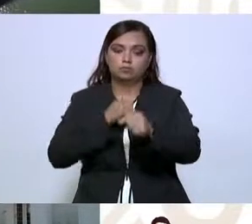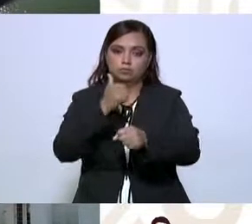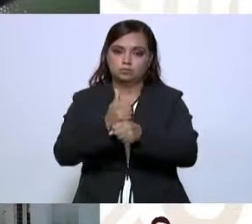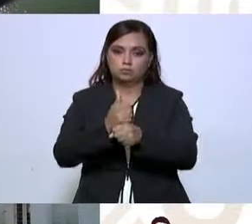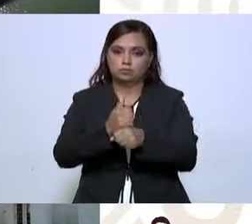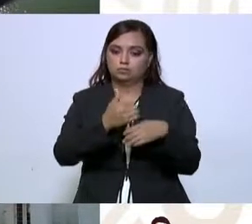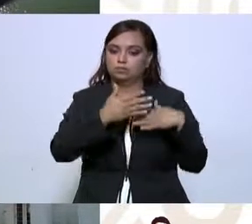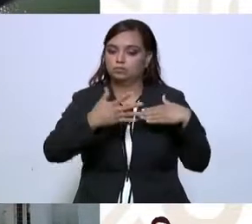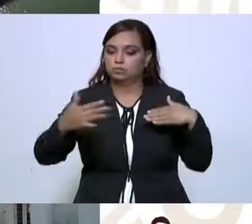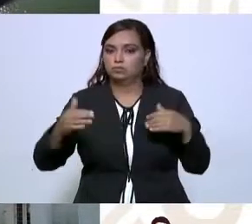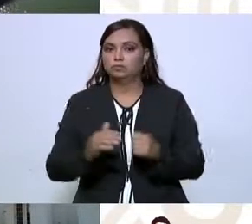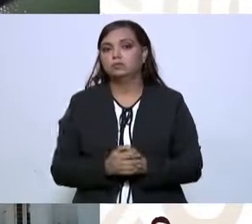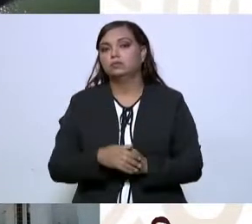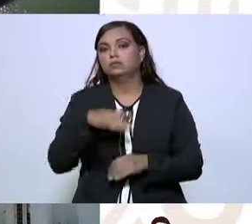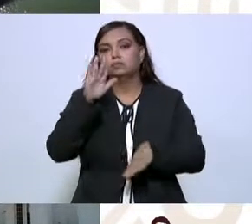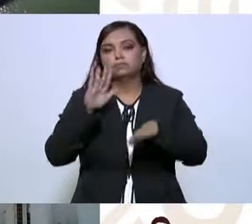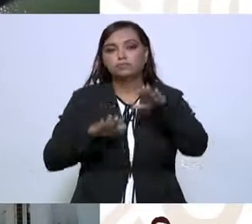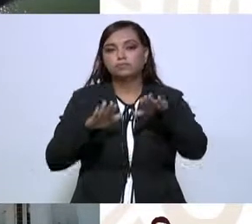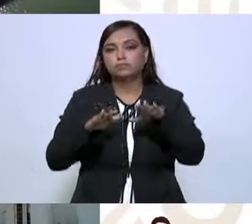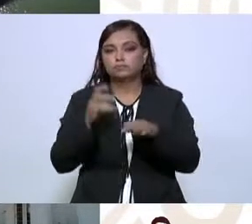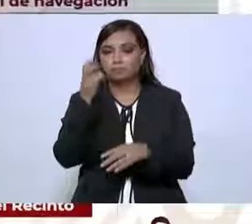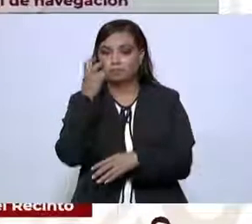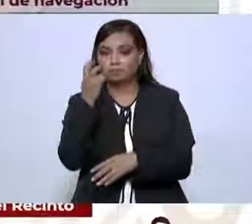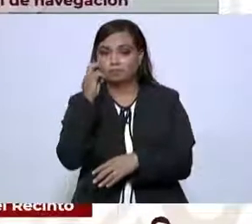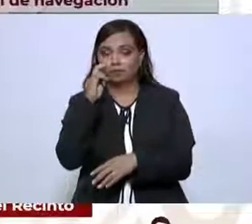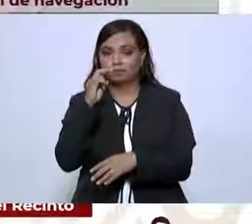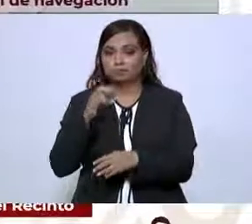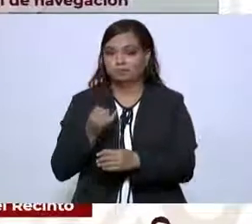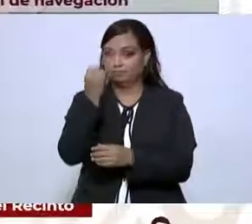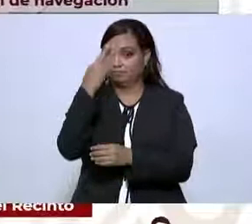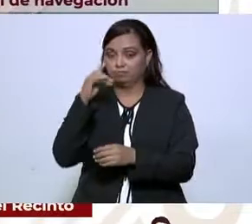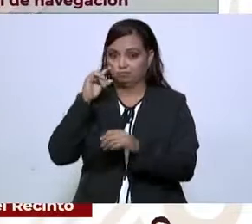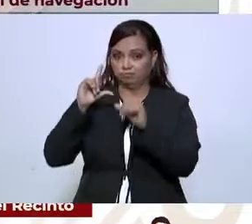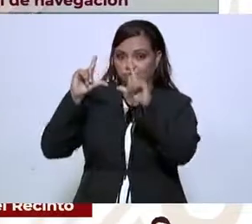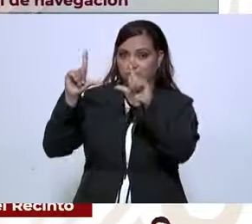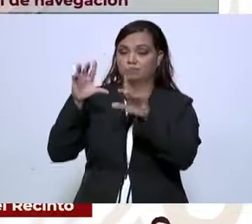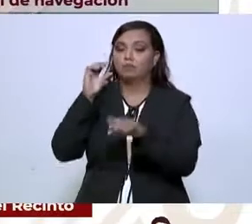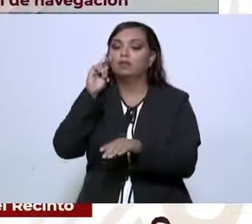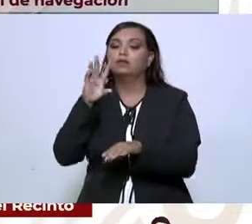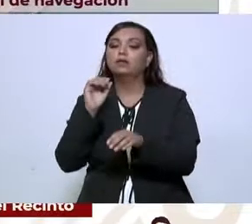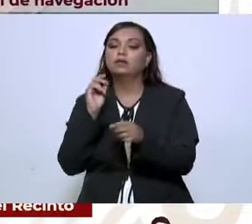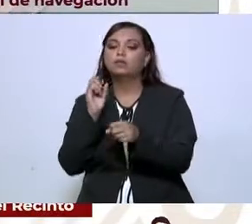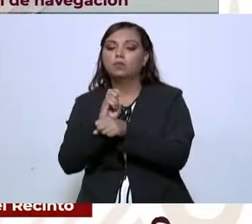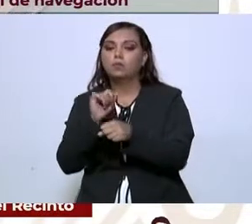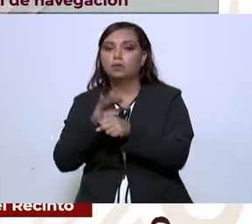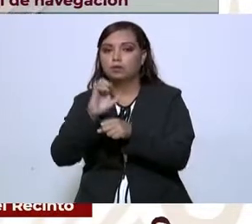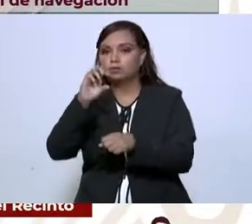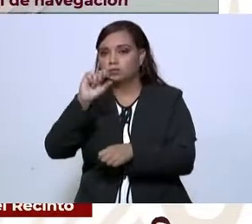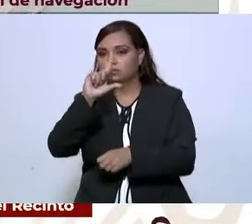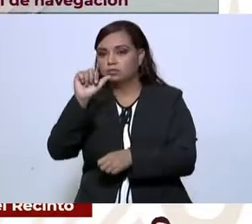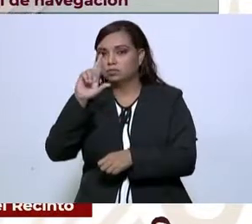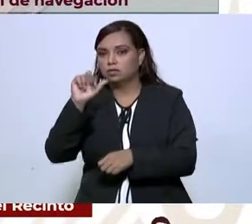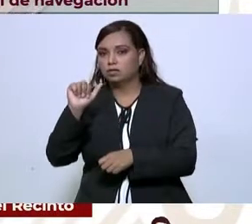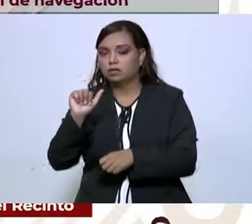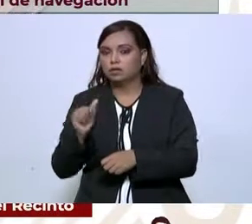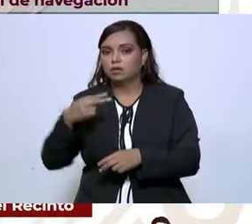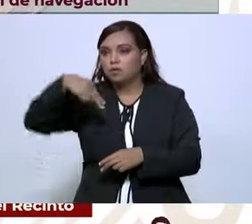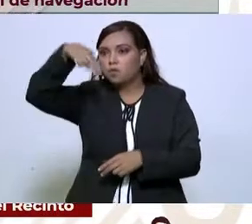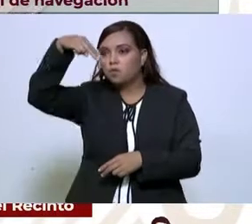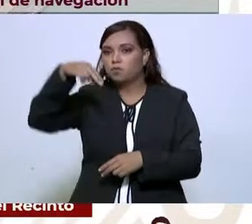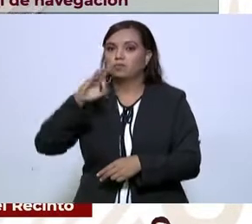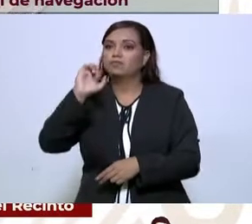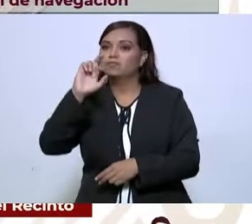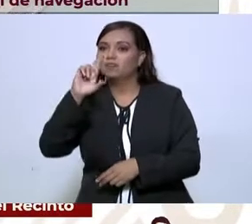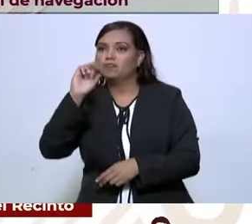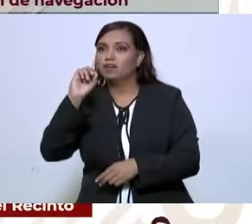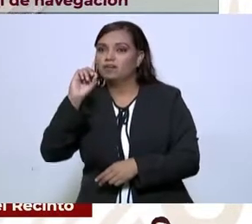sigue. Esto es más o menos lo que una panorámica del canal de navegación, la escollera norte, el faro